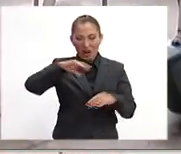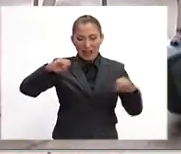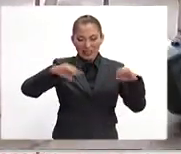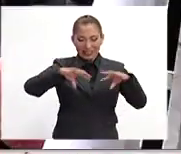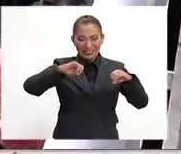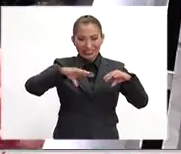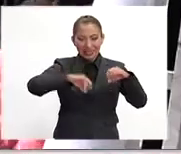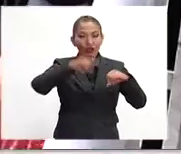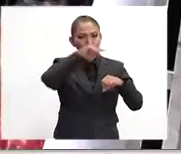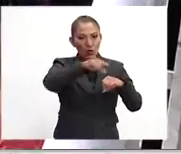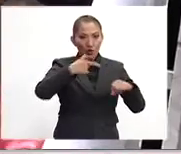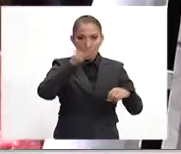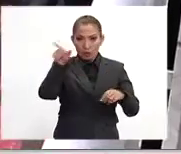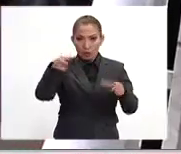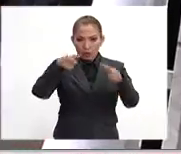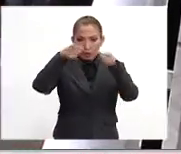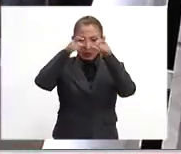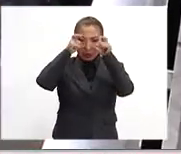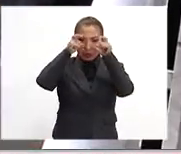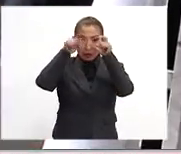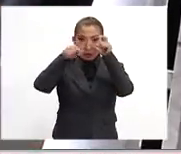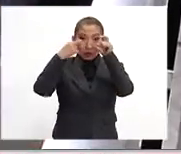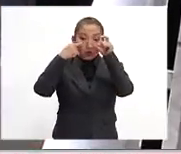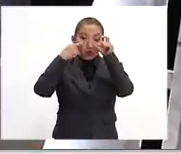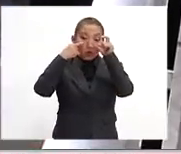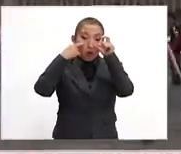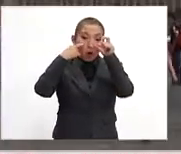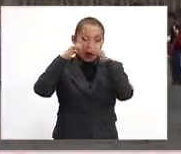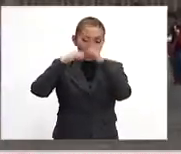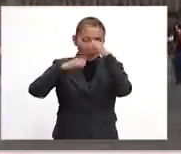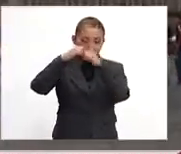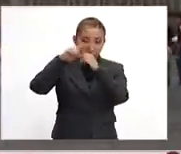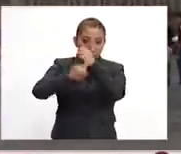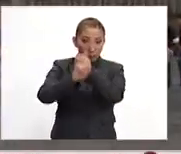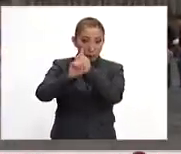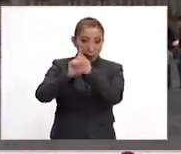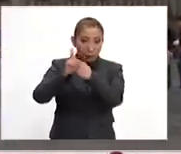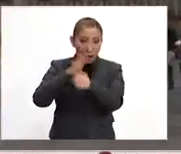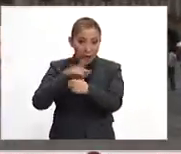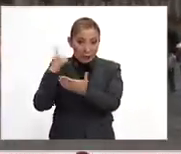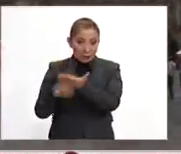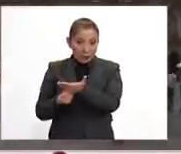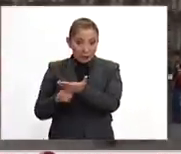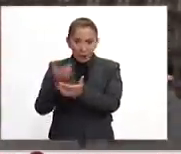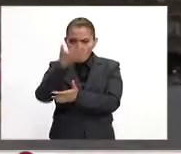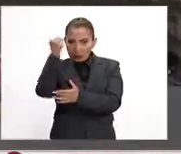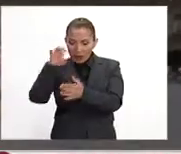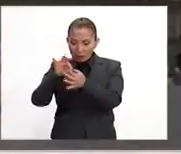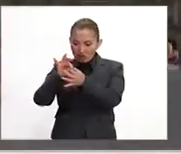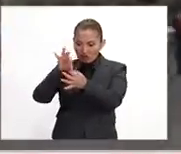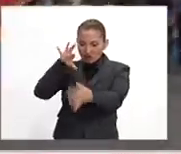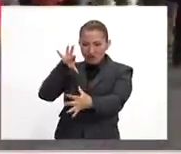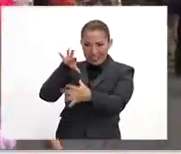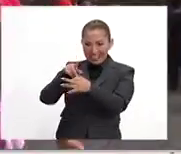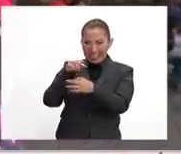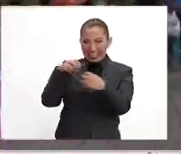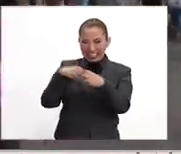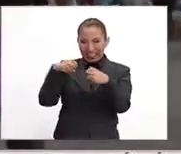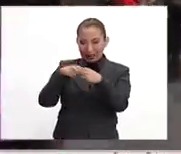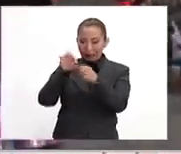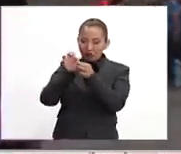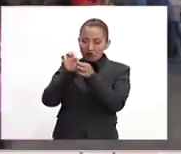ejemplo, tú Omar usas anteojos. Yo no sé si tu ojo, tu estructura de ojo tiene un problema. No sé si es el nervio óptico que conduce